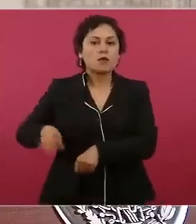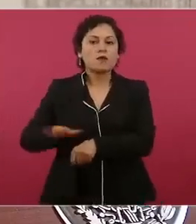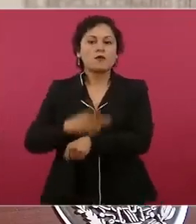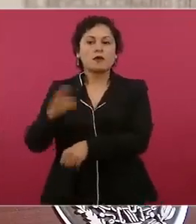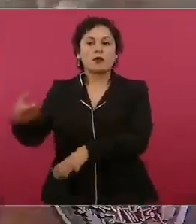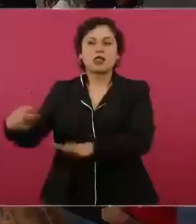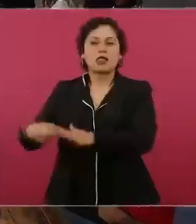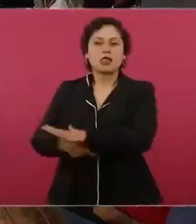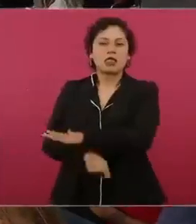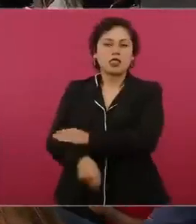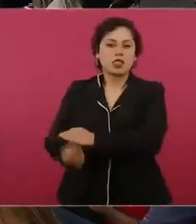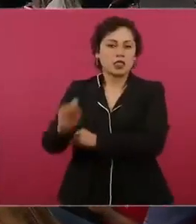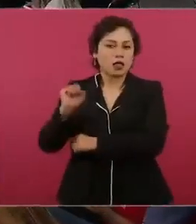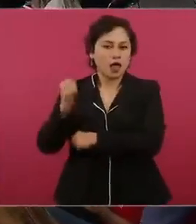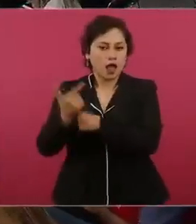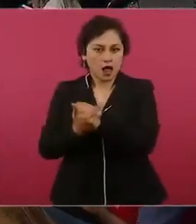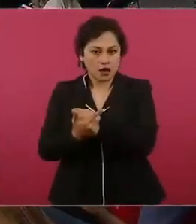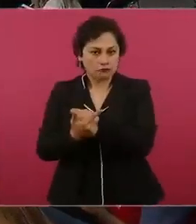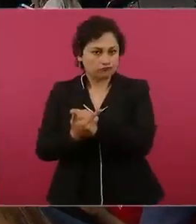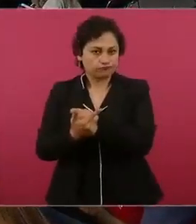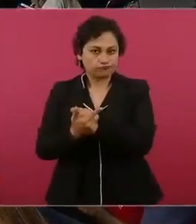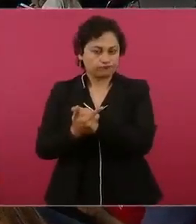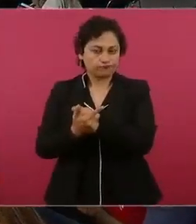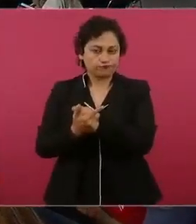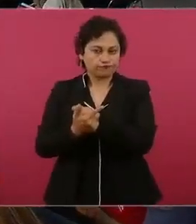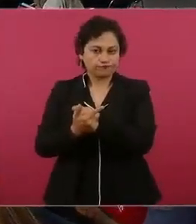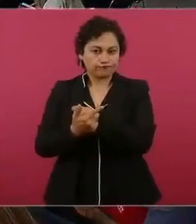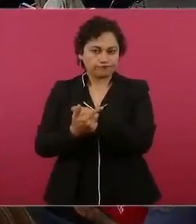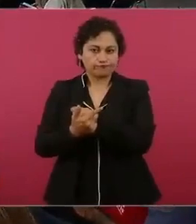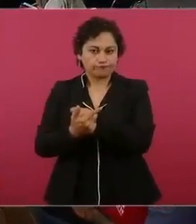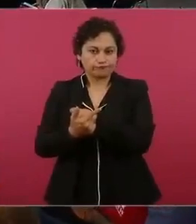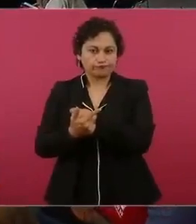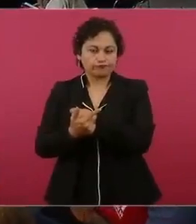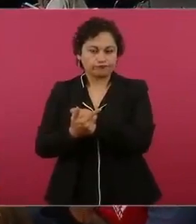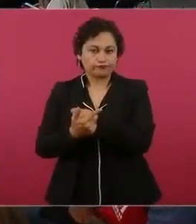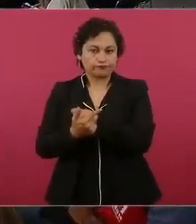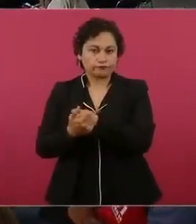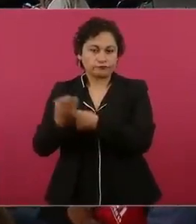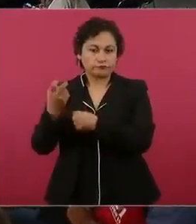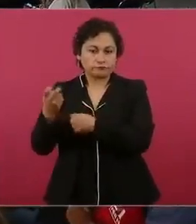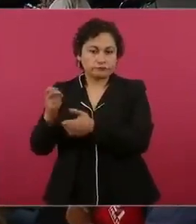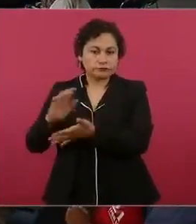por sobornos.